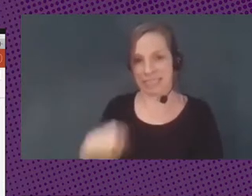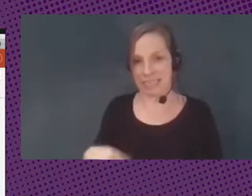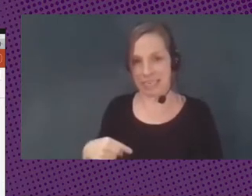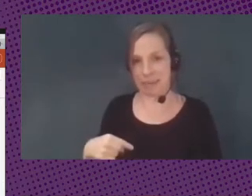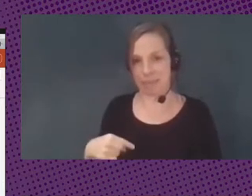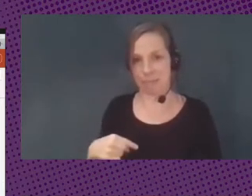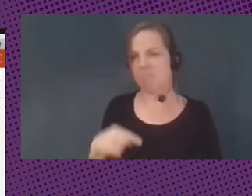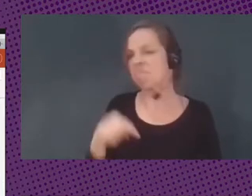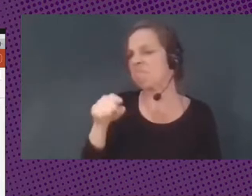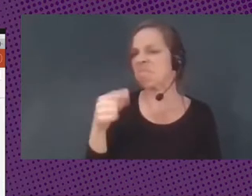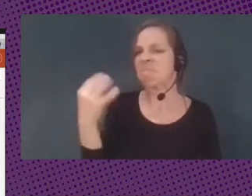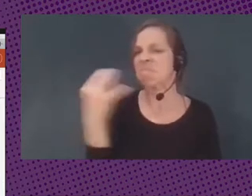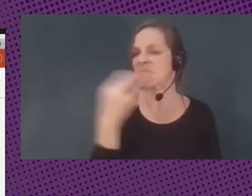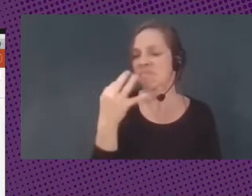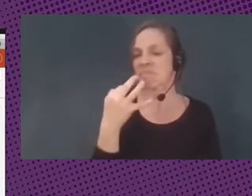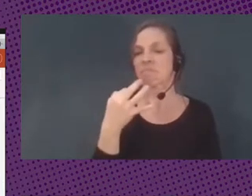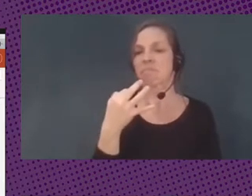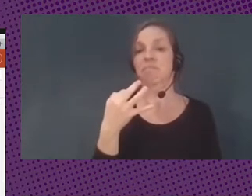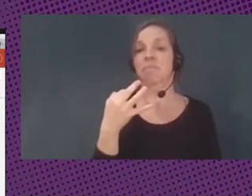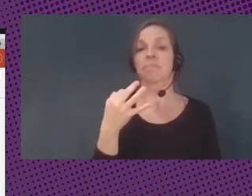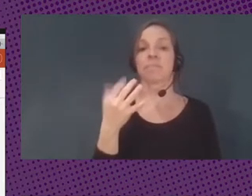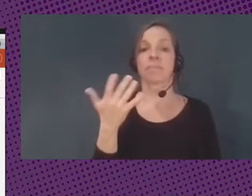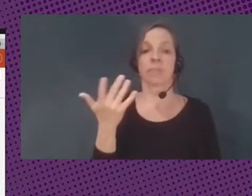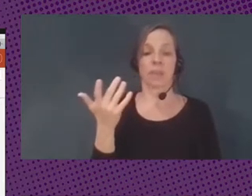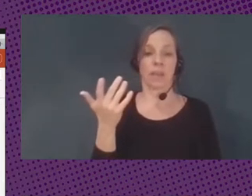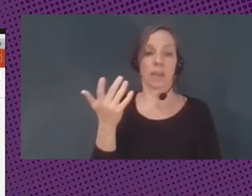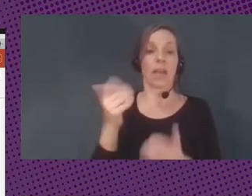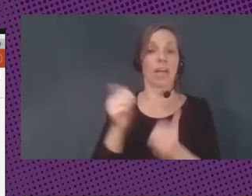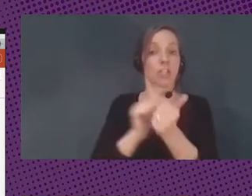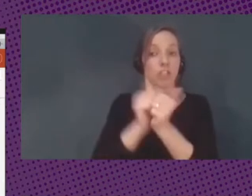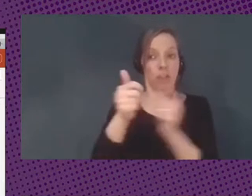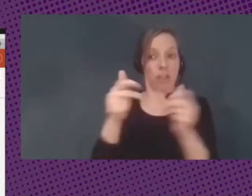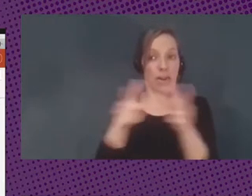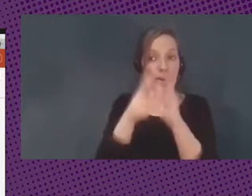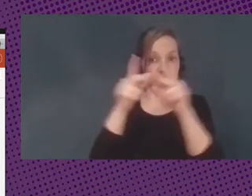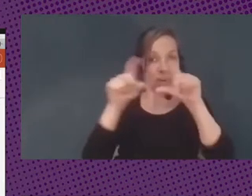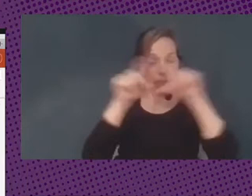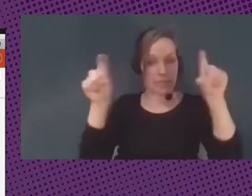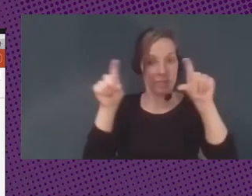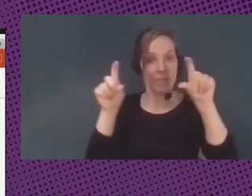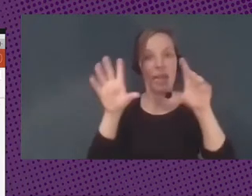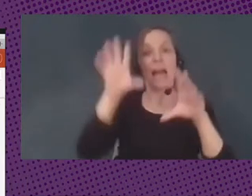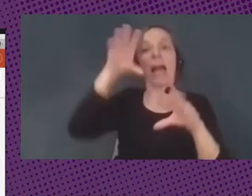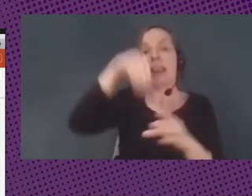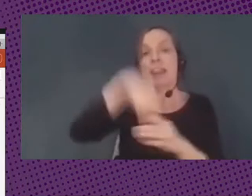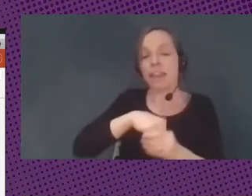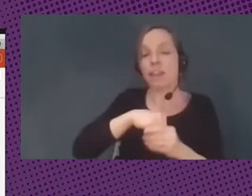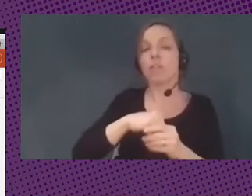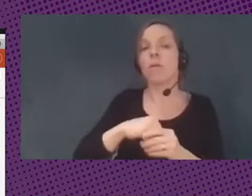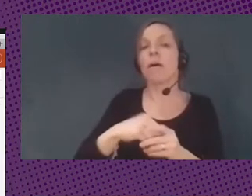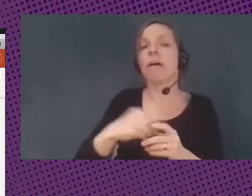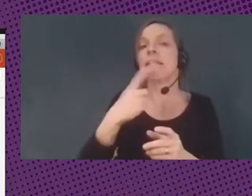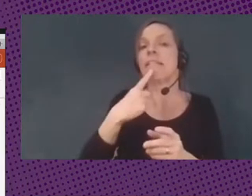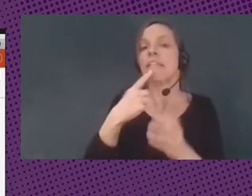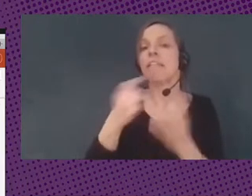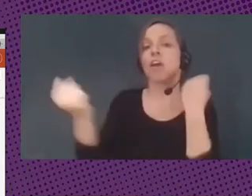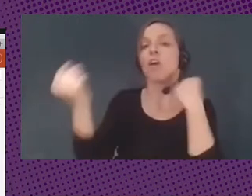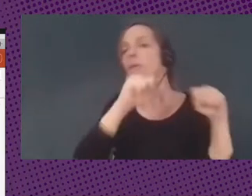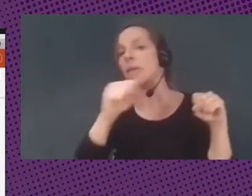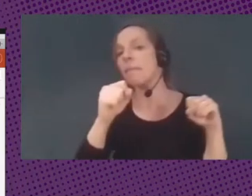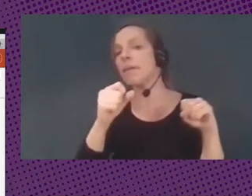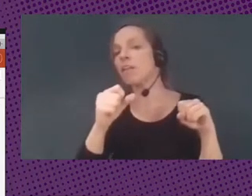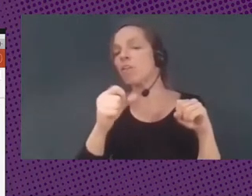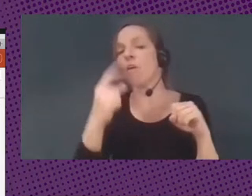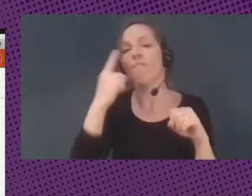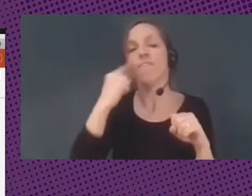quiero decir con esto? Que el social credit, que incluye el comportamiento financiero y no financiero, en últimas está regulado por